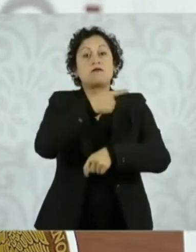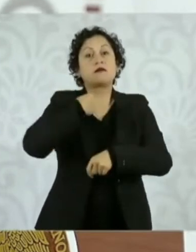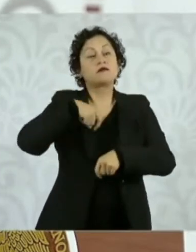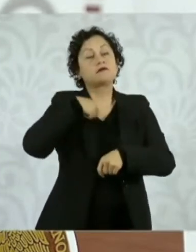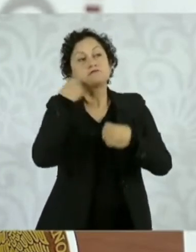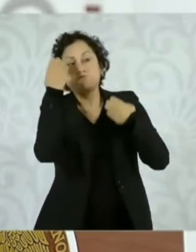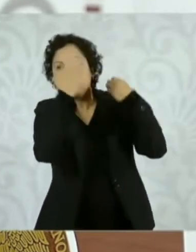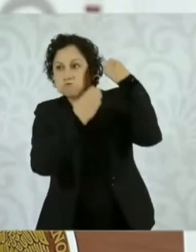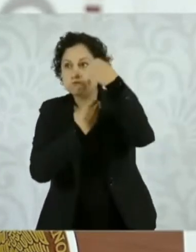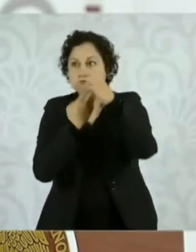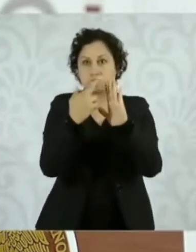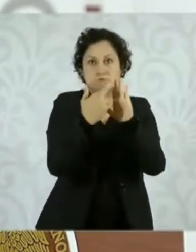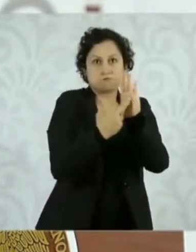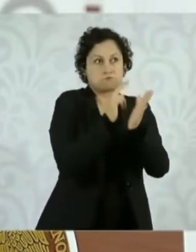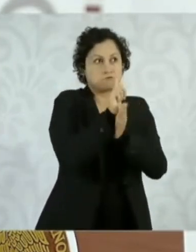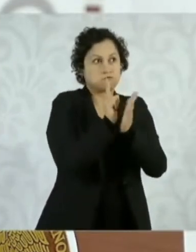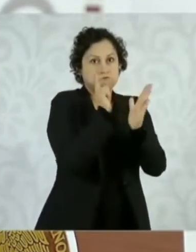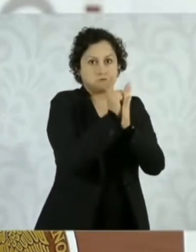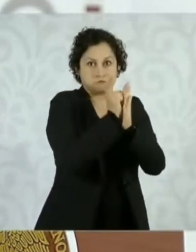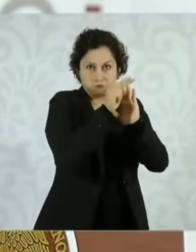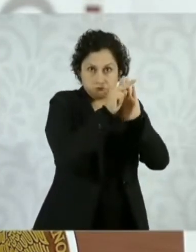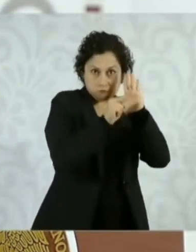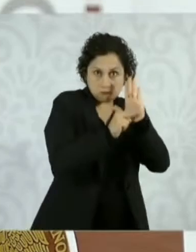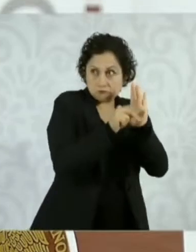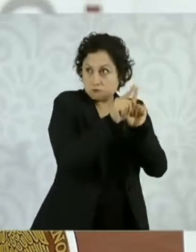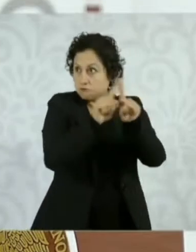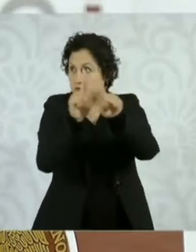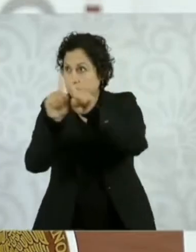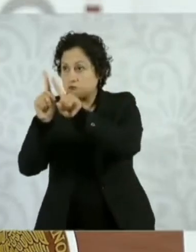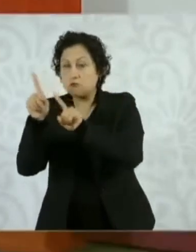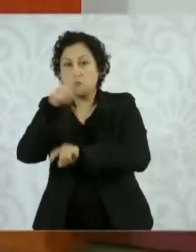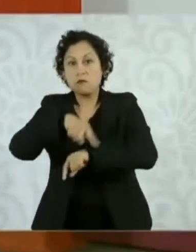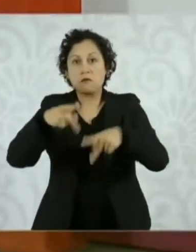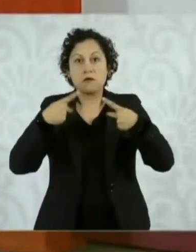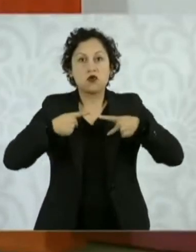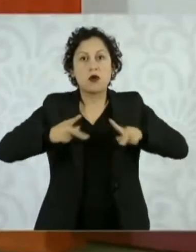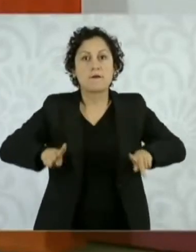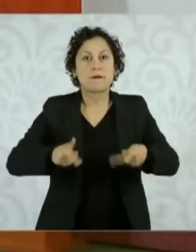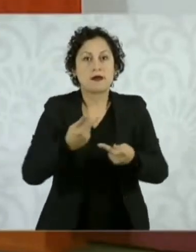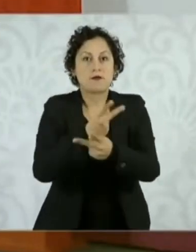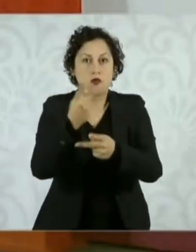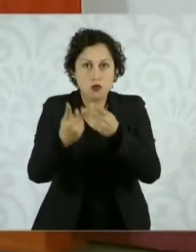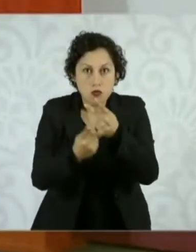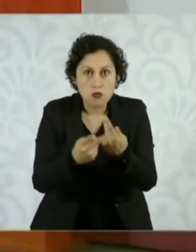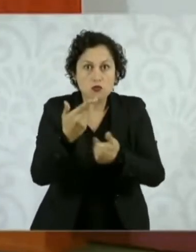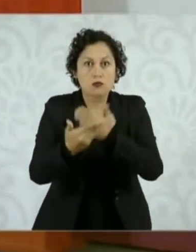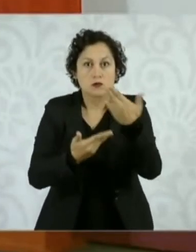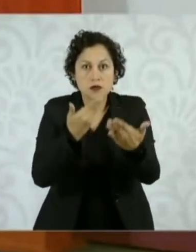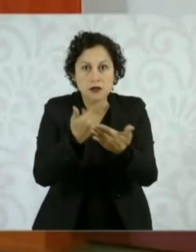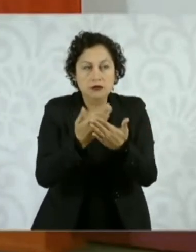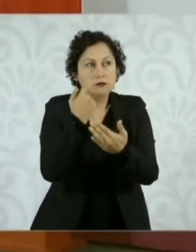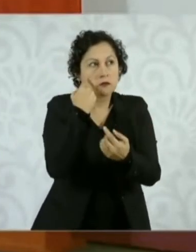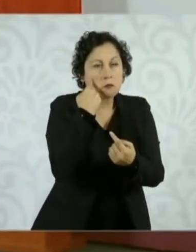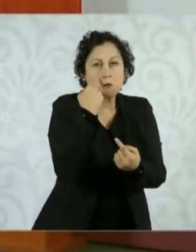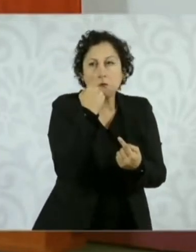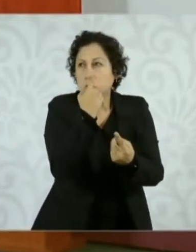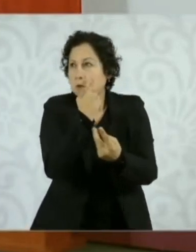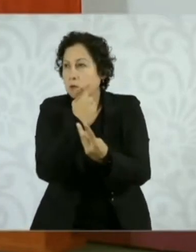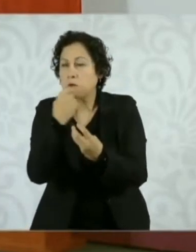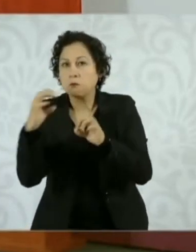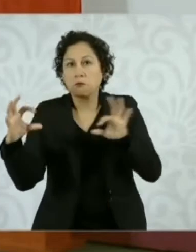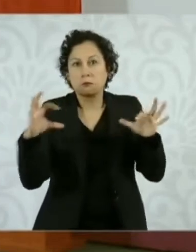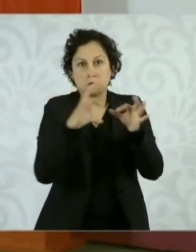leyes y normas de proveedores de bienes y servicios y generamos una cultura de consumo responsable. Si me regalan